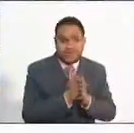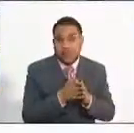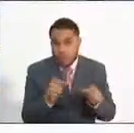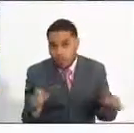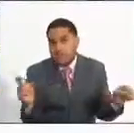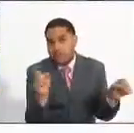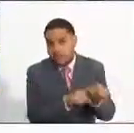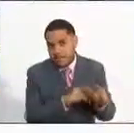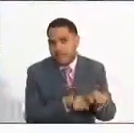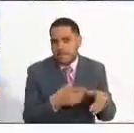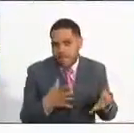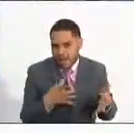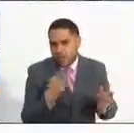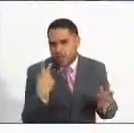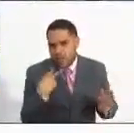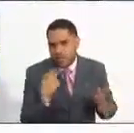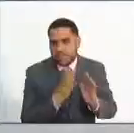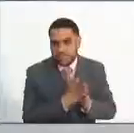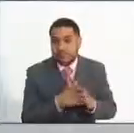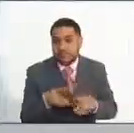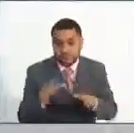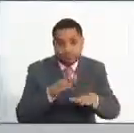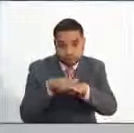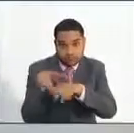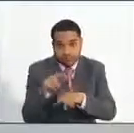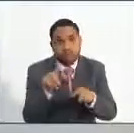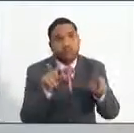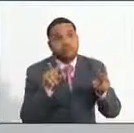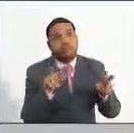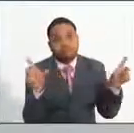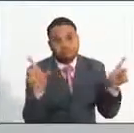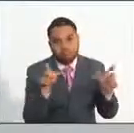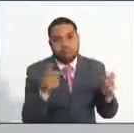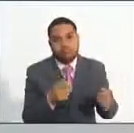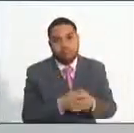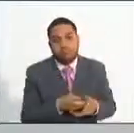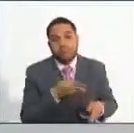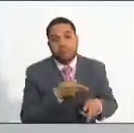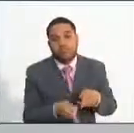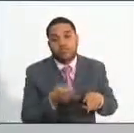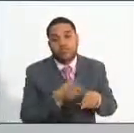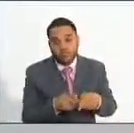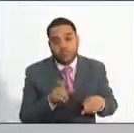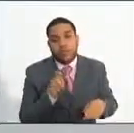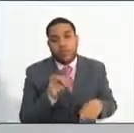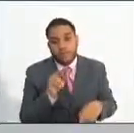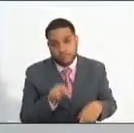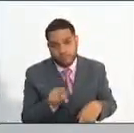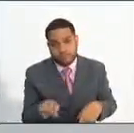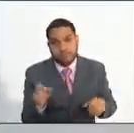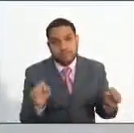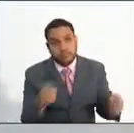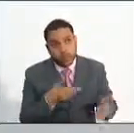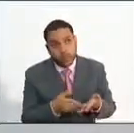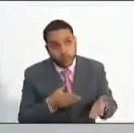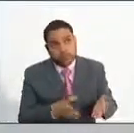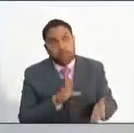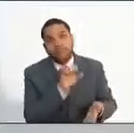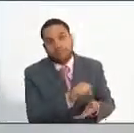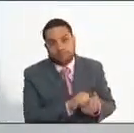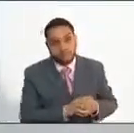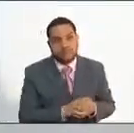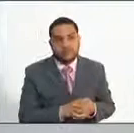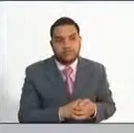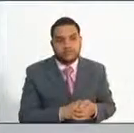justo todos los televidentes estén pendientes de esas fechas, de esa apertura de venta de pines, comisionado, presidente